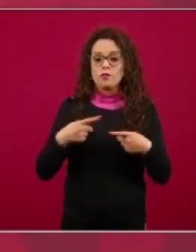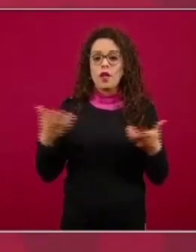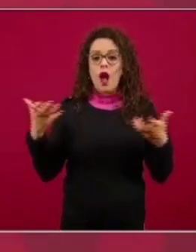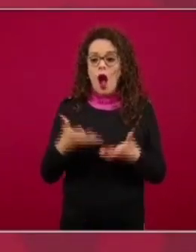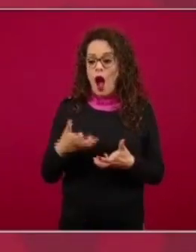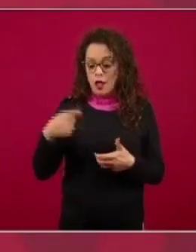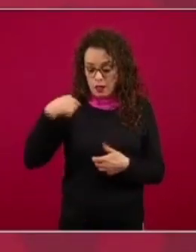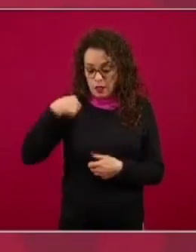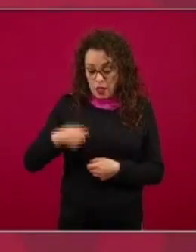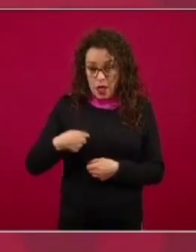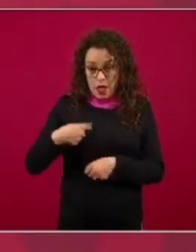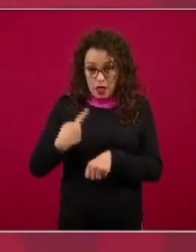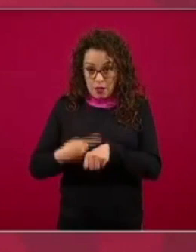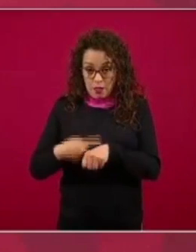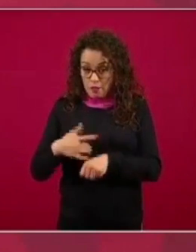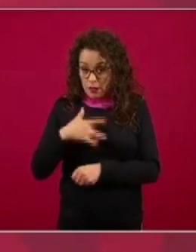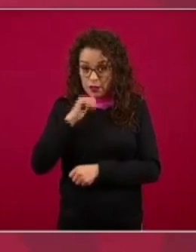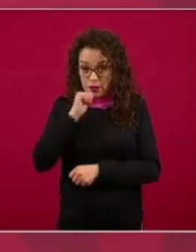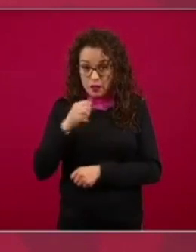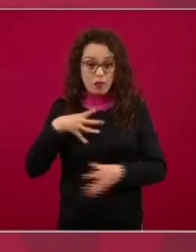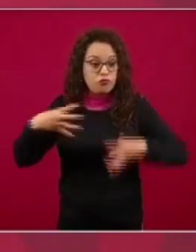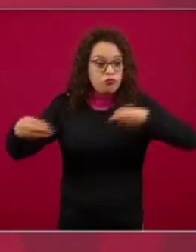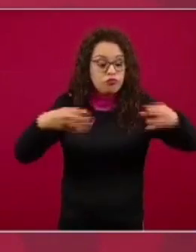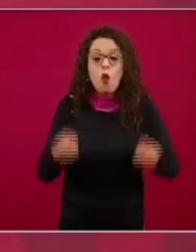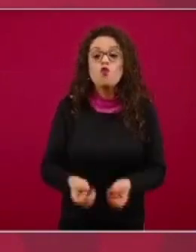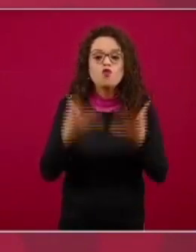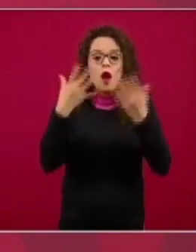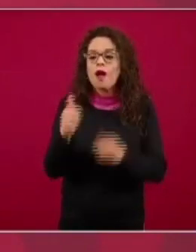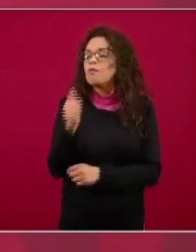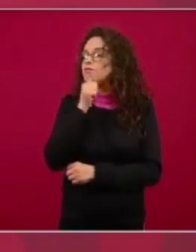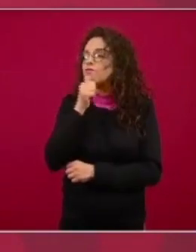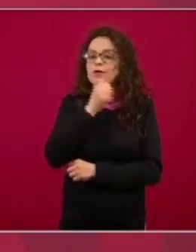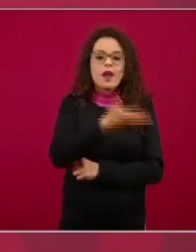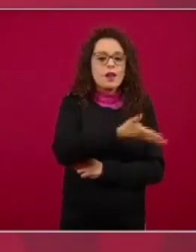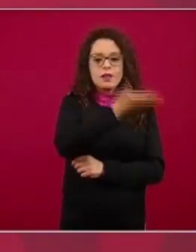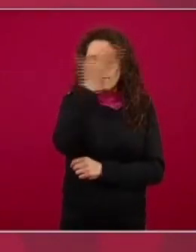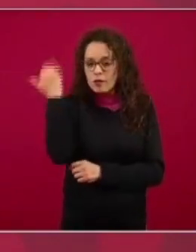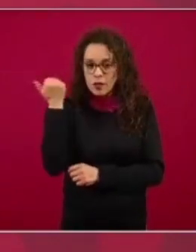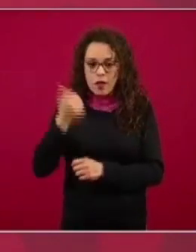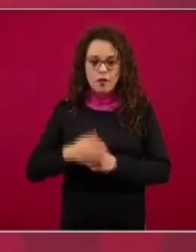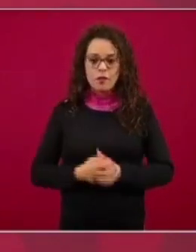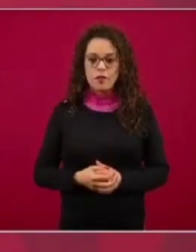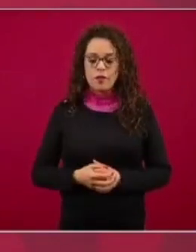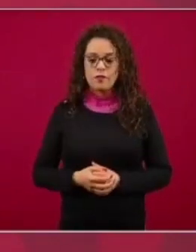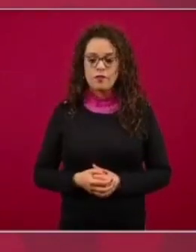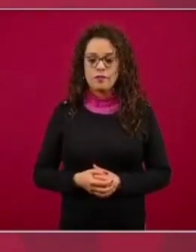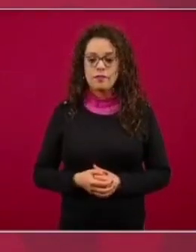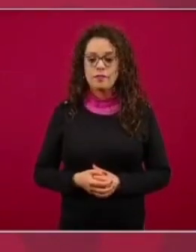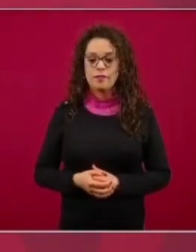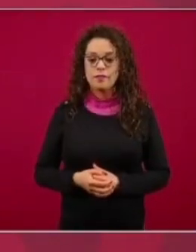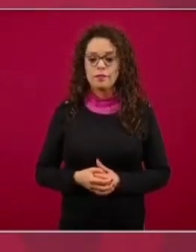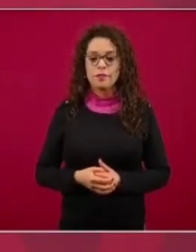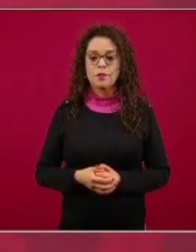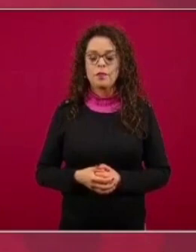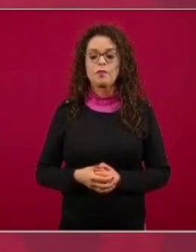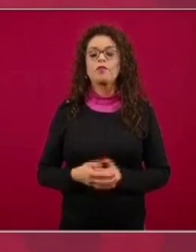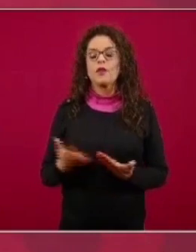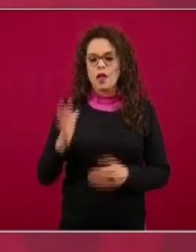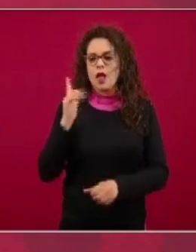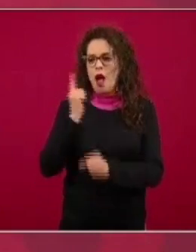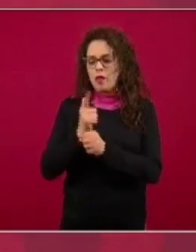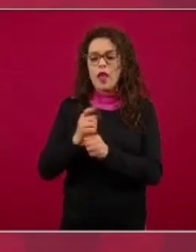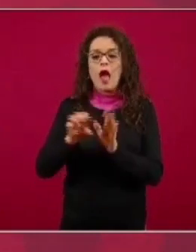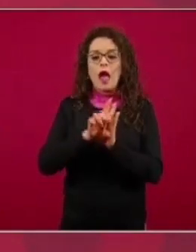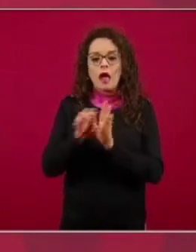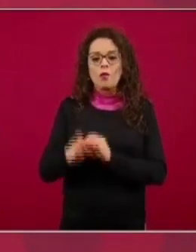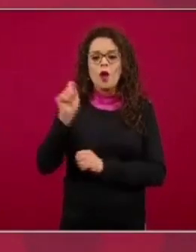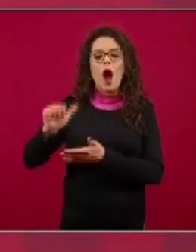algunas estimaciones que derivan de algunos estudios muy seleccionados en poblaciones cerradas por ejemplo casas hogar asilos